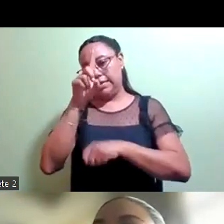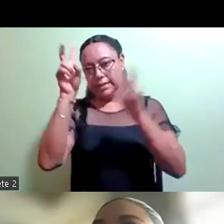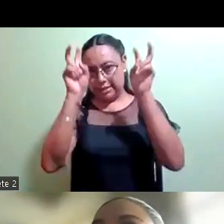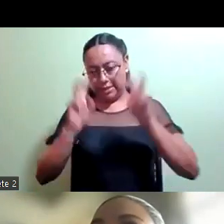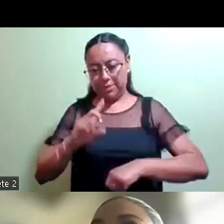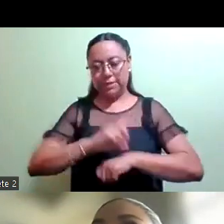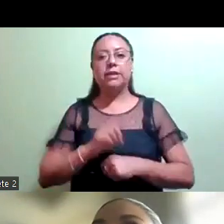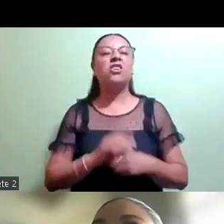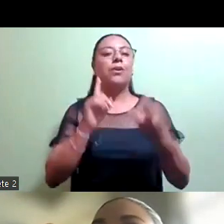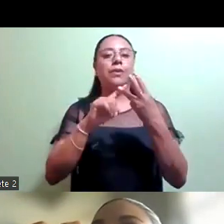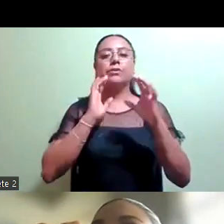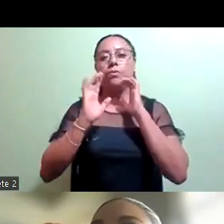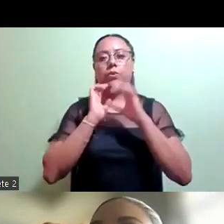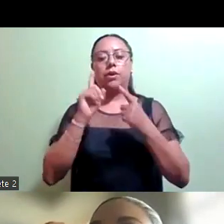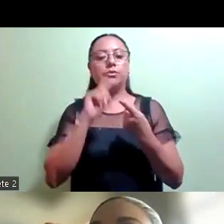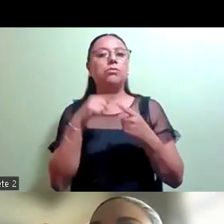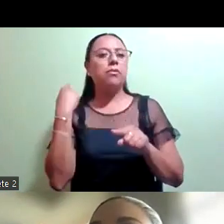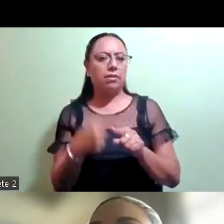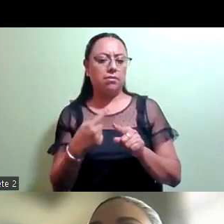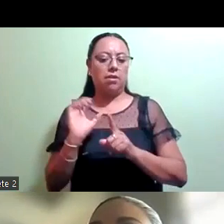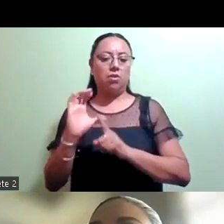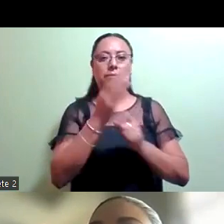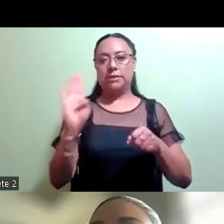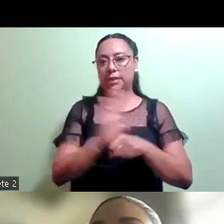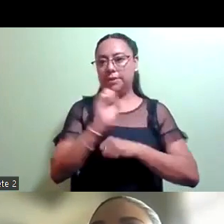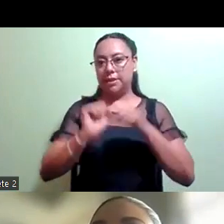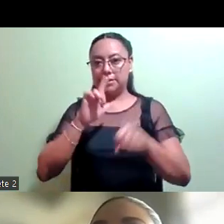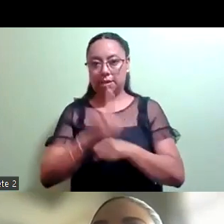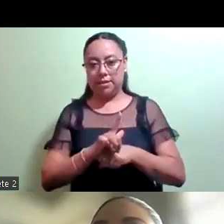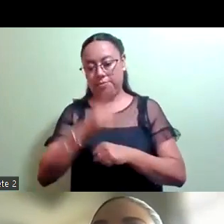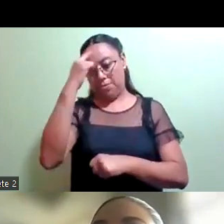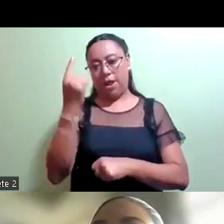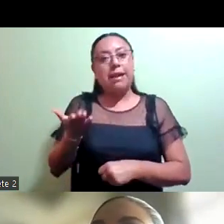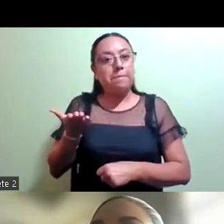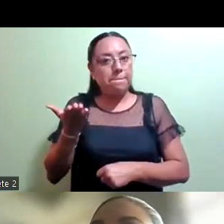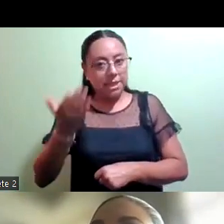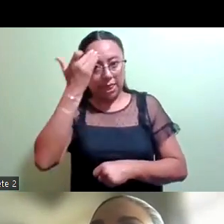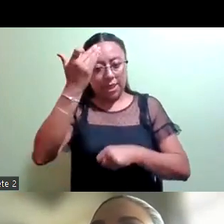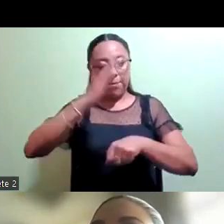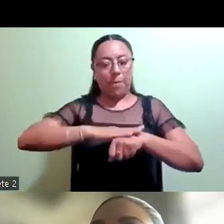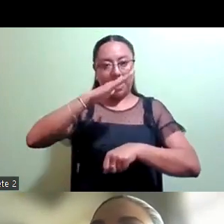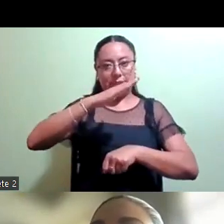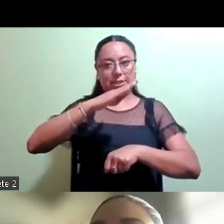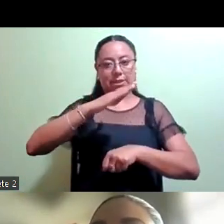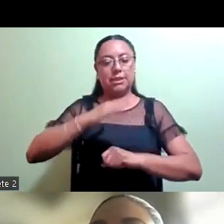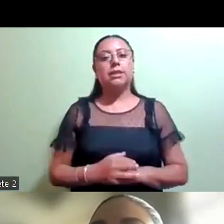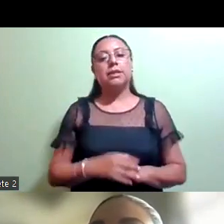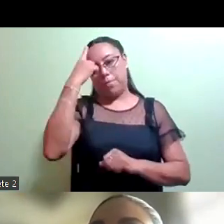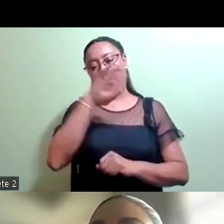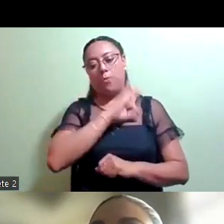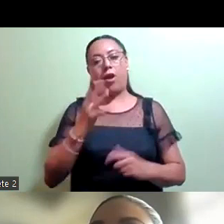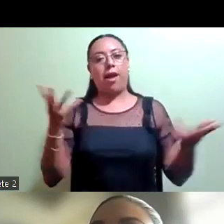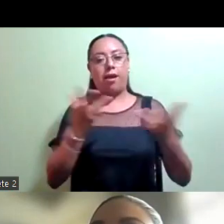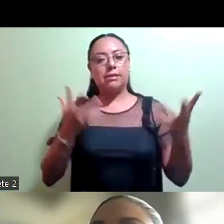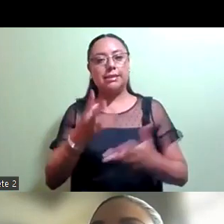comunicados. El primero de la comisión de bienestar animal, mediante el cual solicita prórroga de plazo para determinar tres